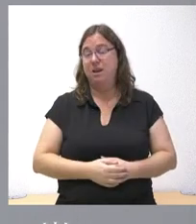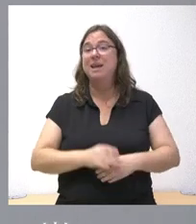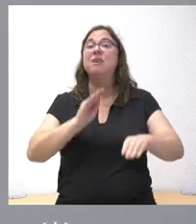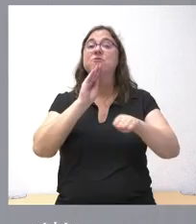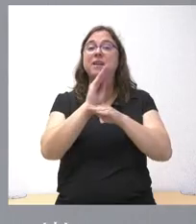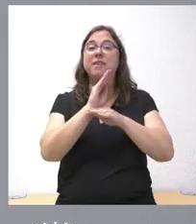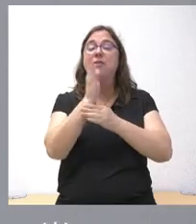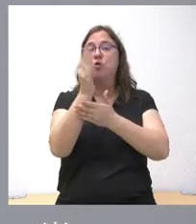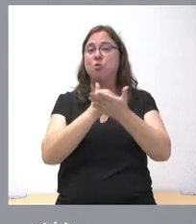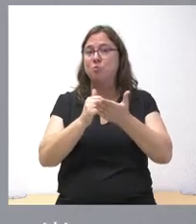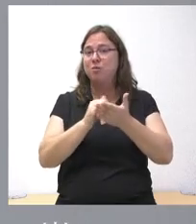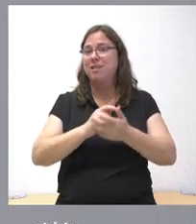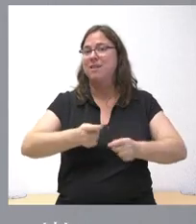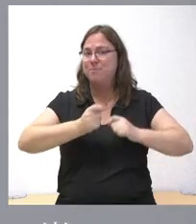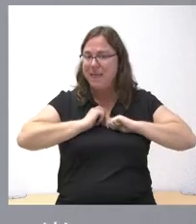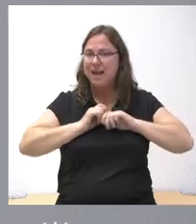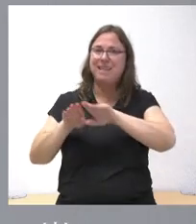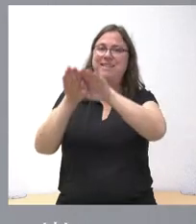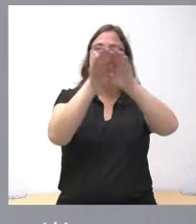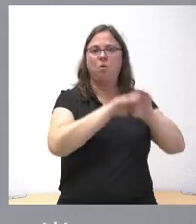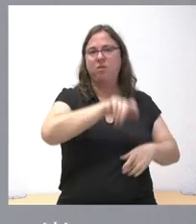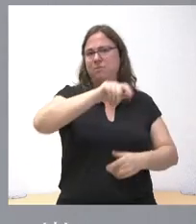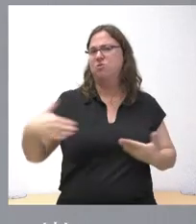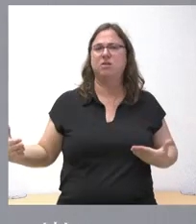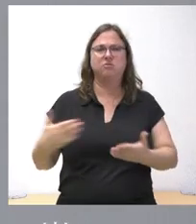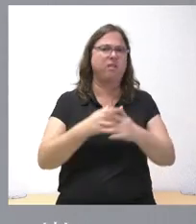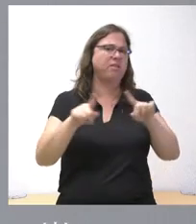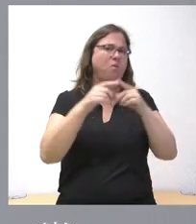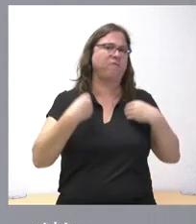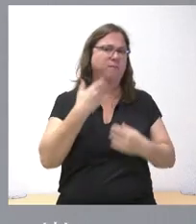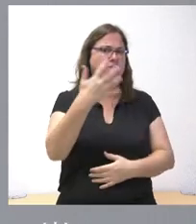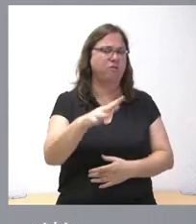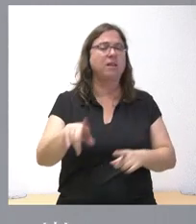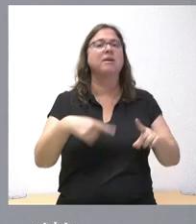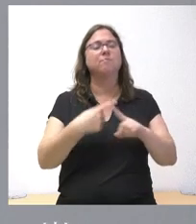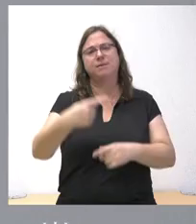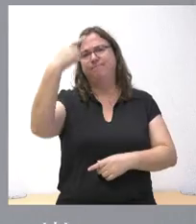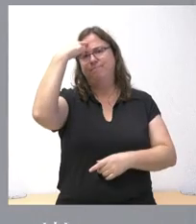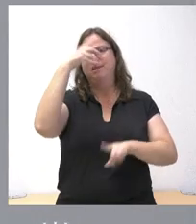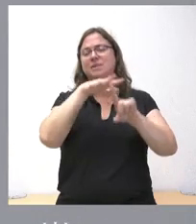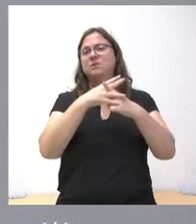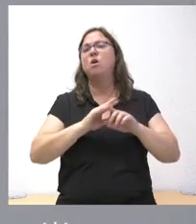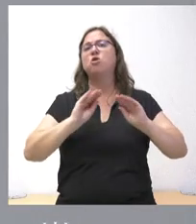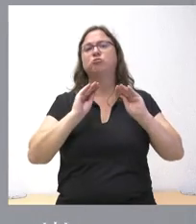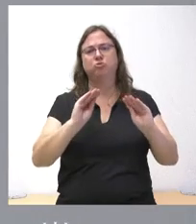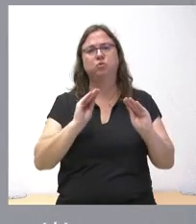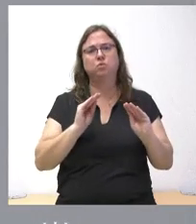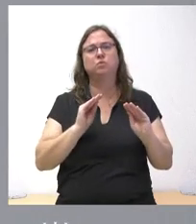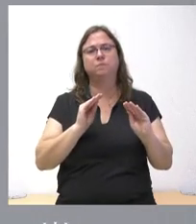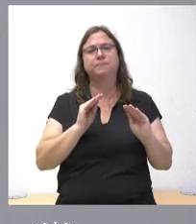las comunidades autónomas que asegure la igualdad entre todos los ciudadanos y donde vivan y que tengan en cuenta las circunstancias que